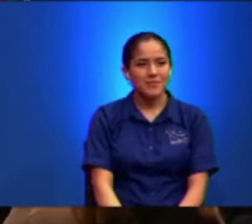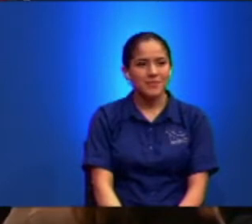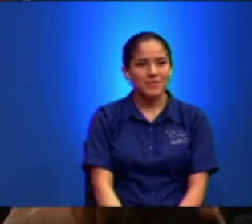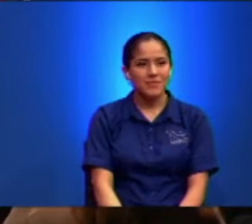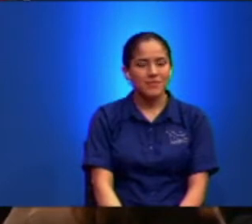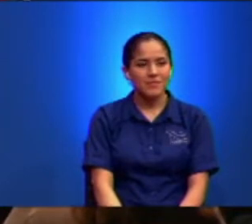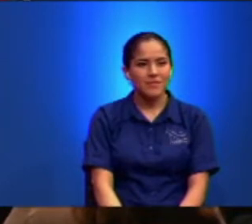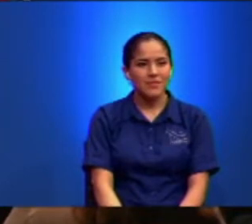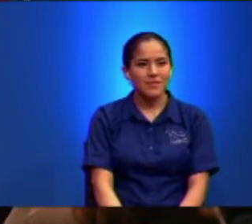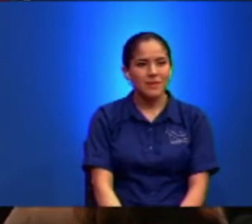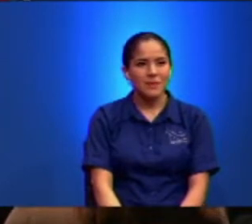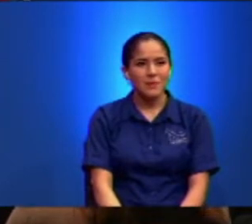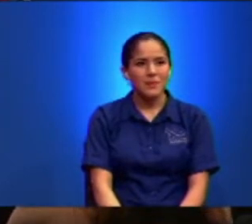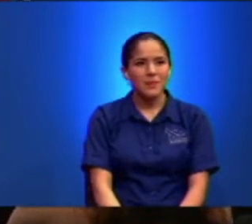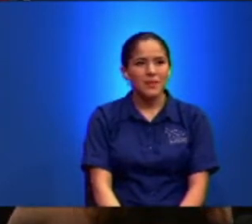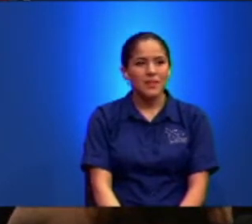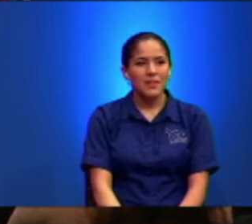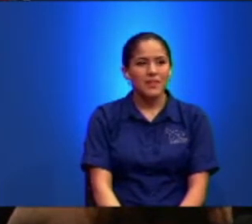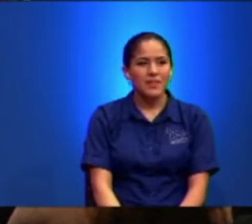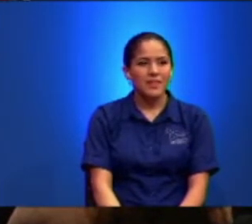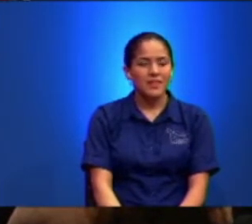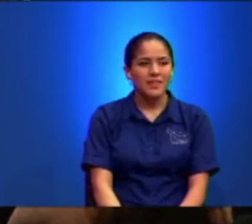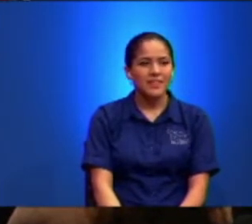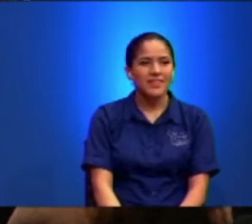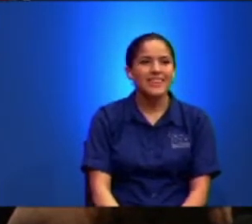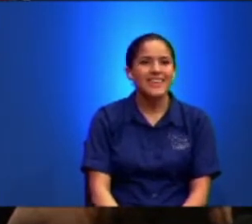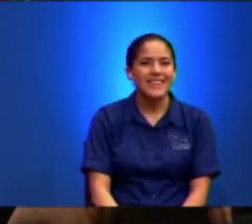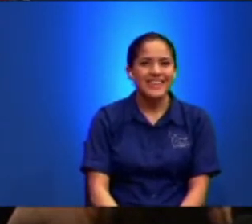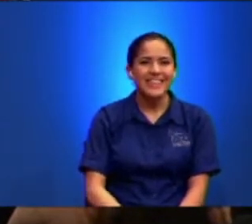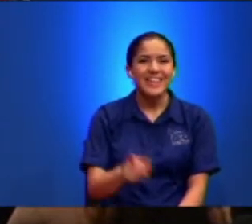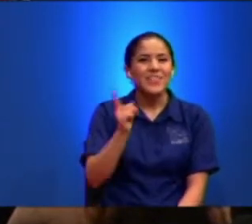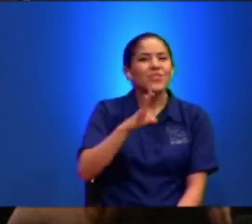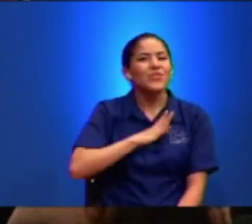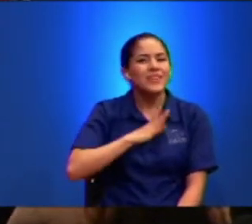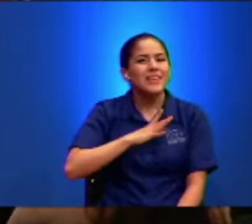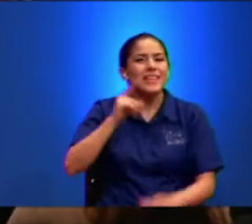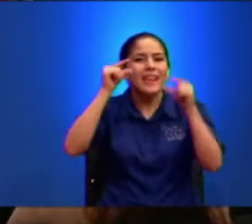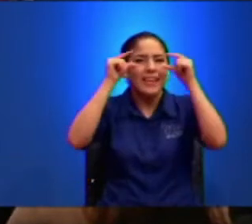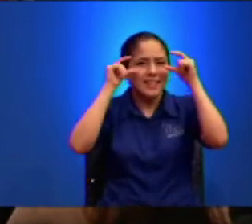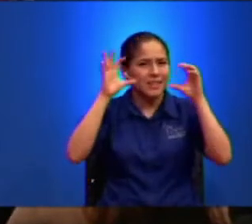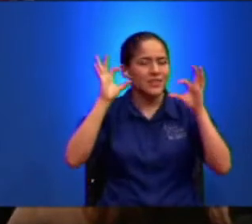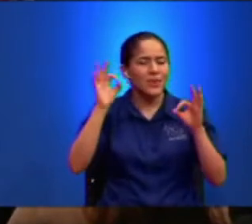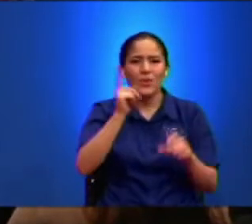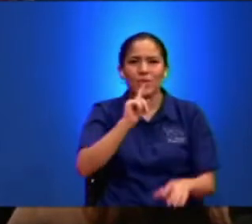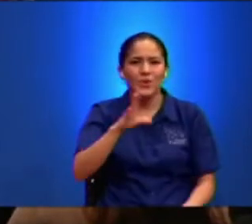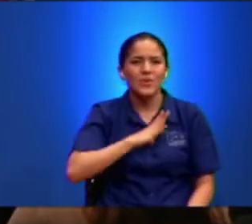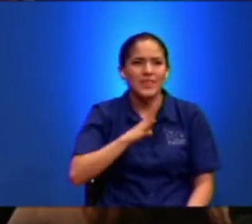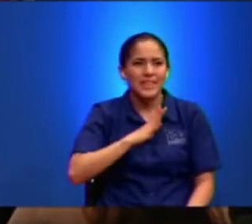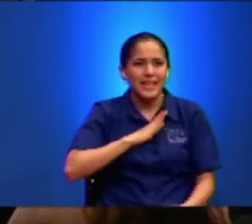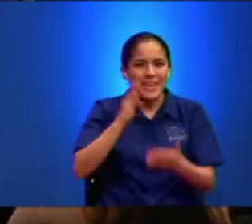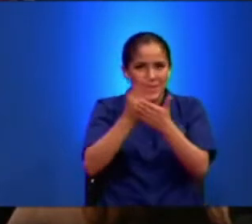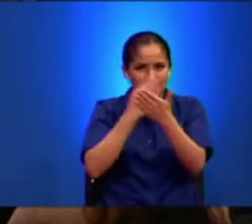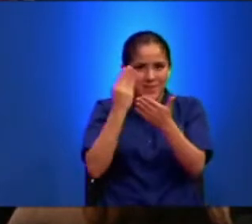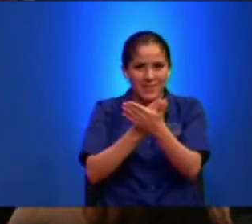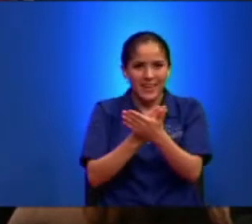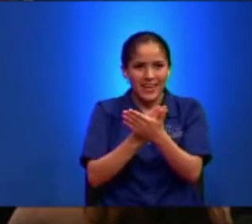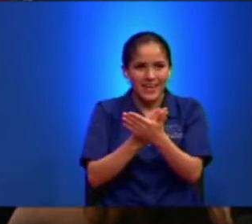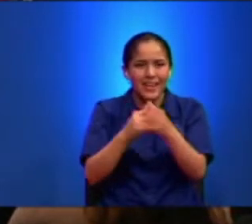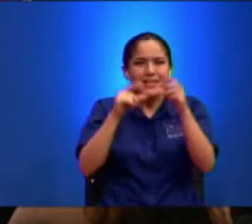No Tiene Lentes O no Tiene Biblia O no Tiene Que es Lo Que no Tiene Lentes Pilos Que Tienes